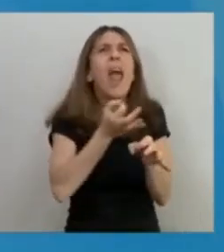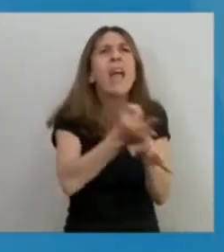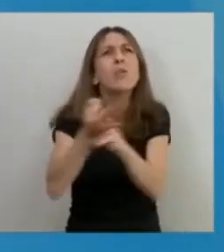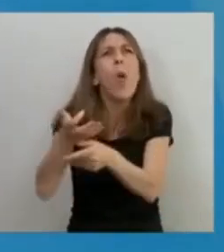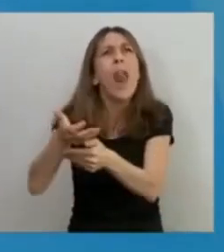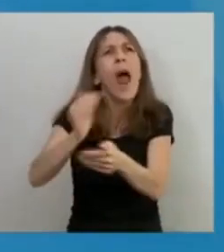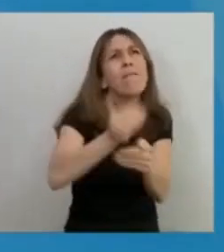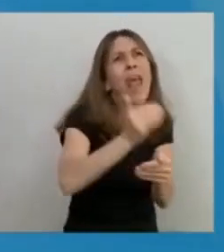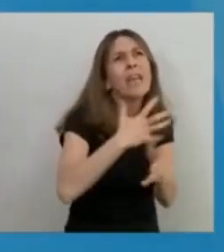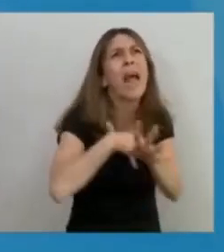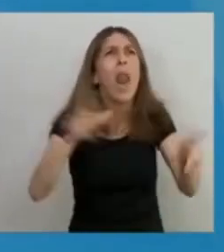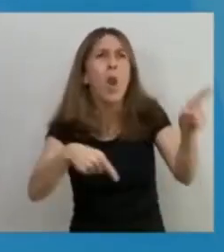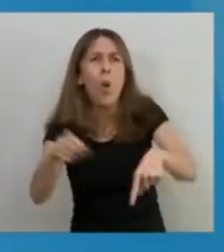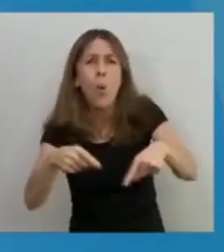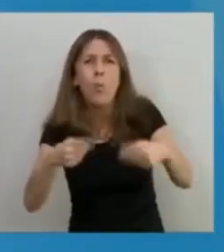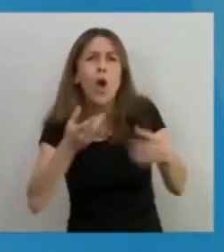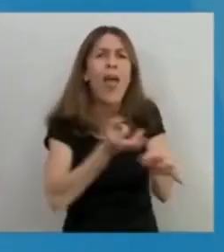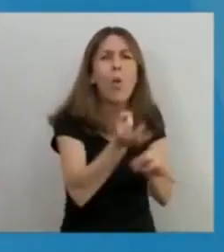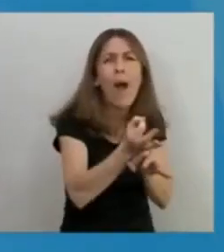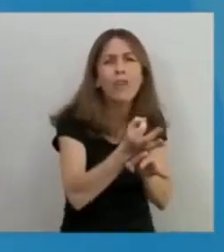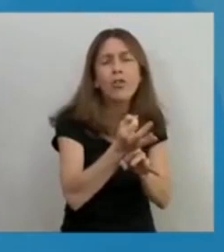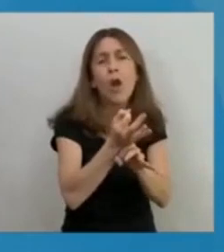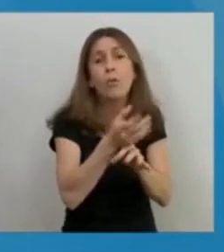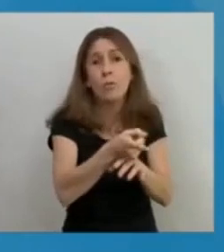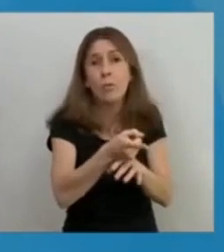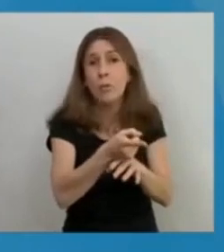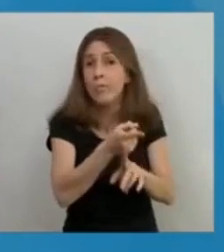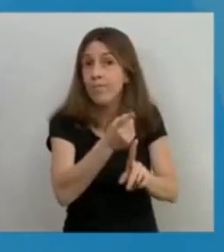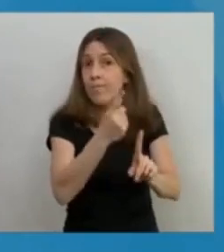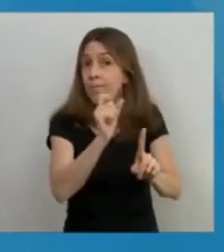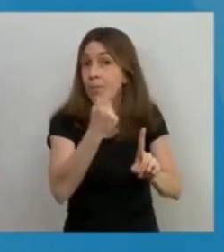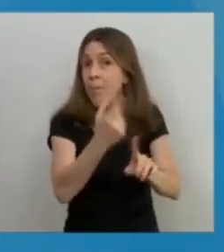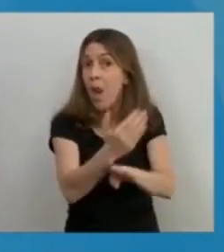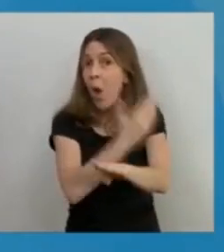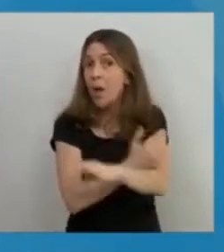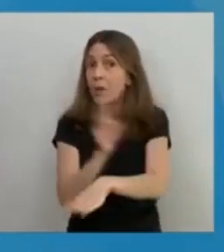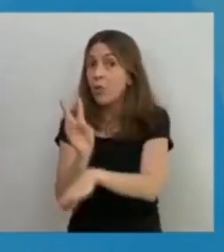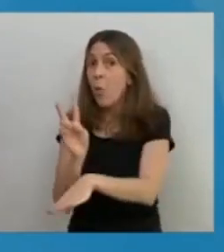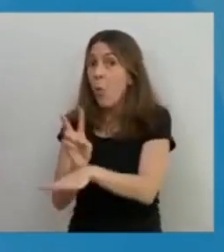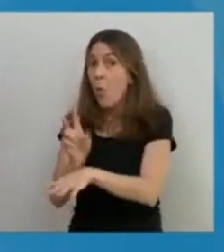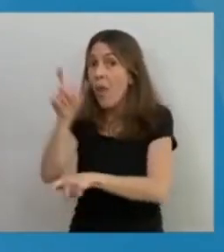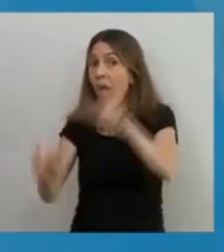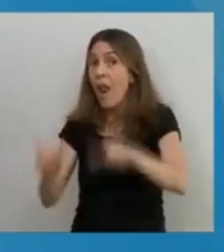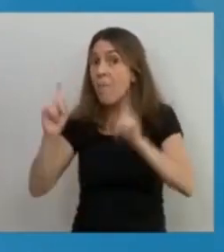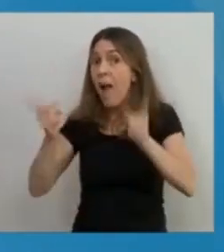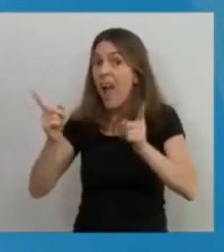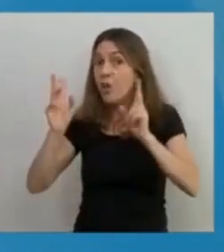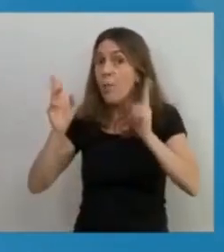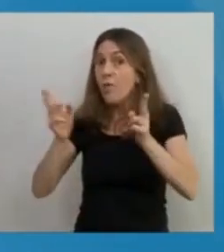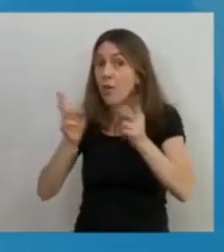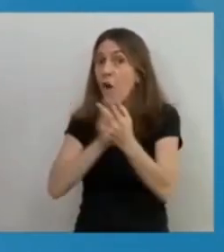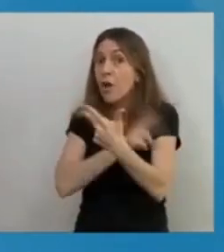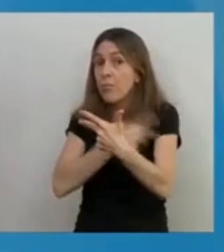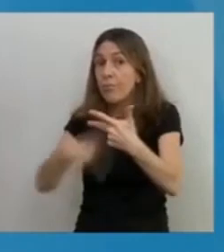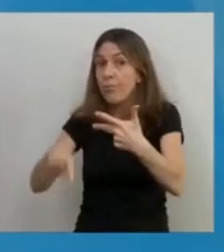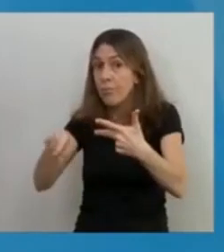y a nuestros chicos tenemos que preservar la salud de los educadores que son muy importantes.